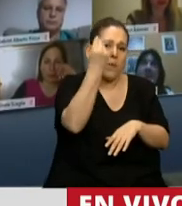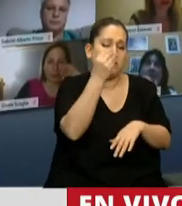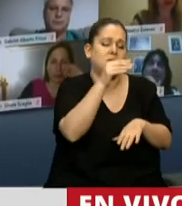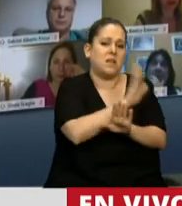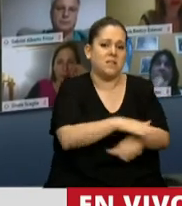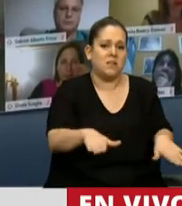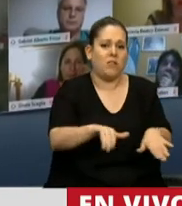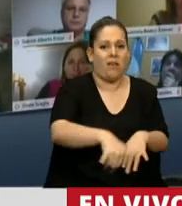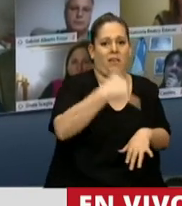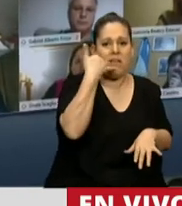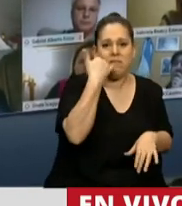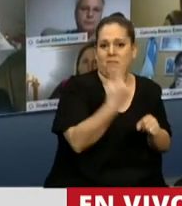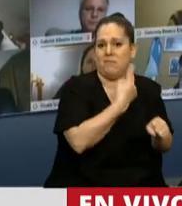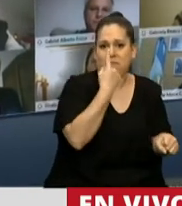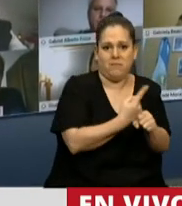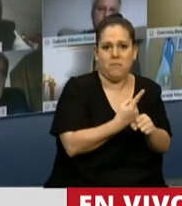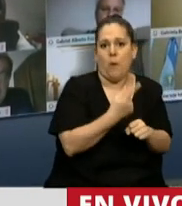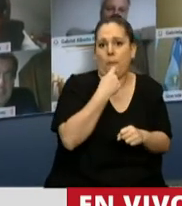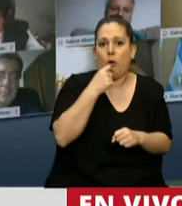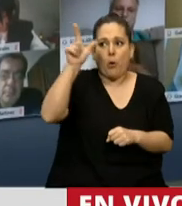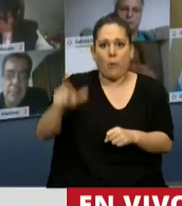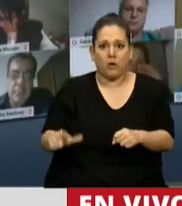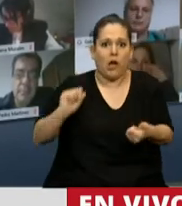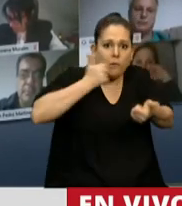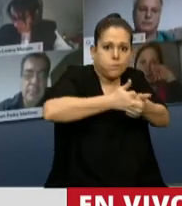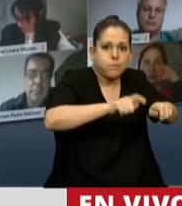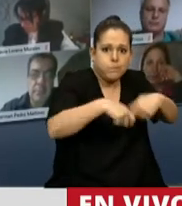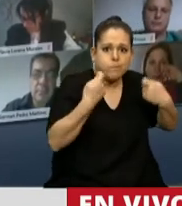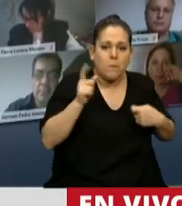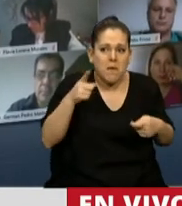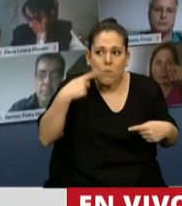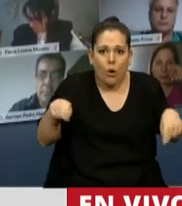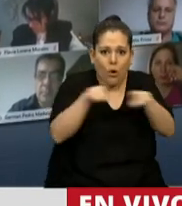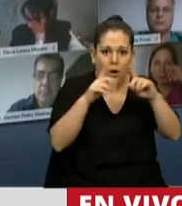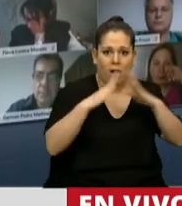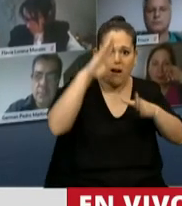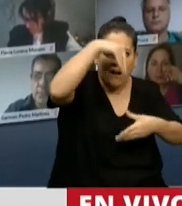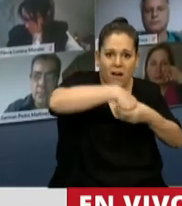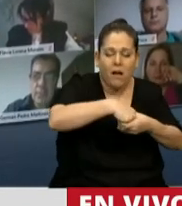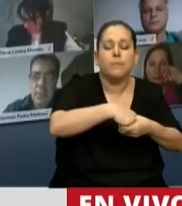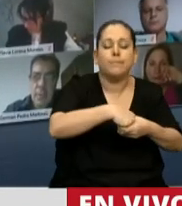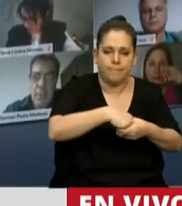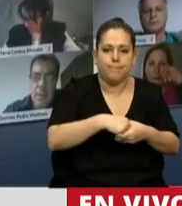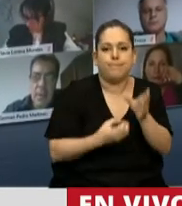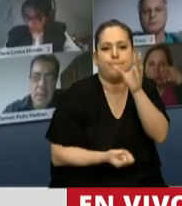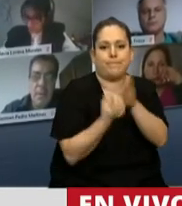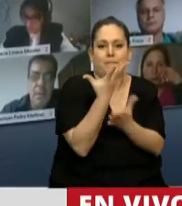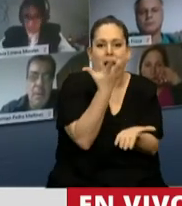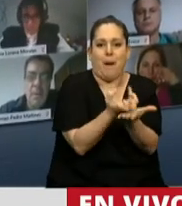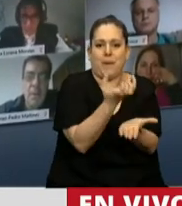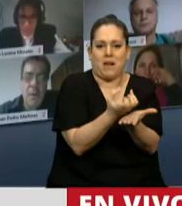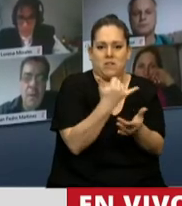líneas telefónicas en los casos en los que el agresor convive con ellos, proponemos el diseño de una aplicación móvil